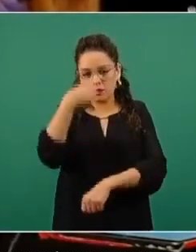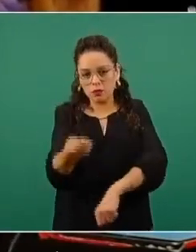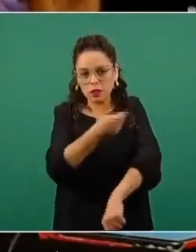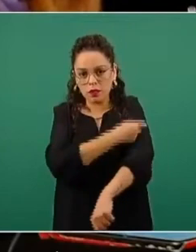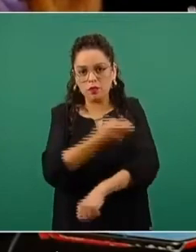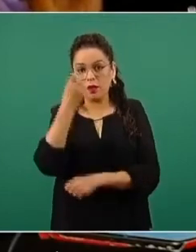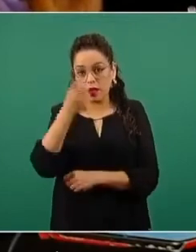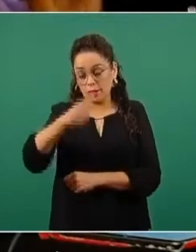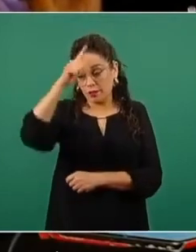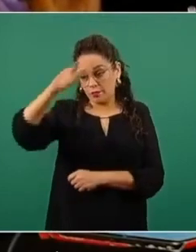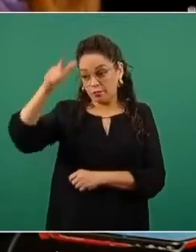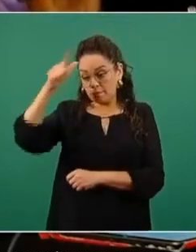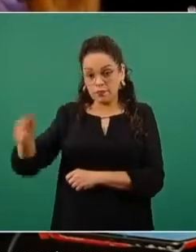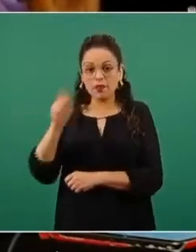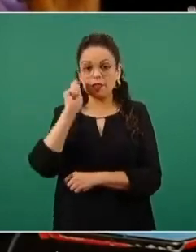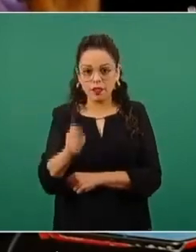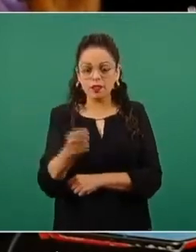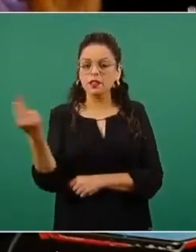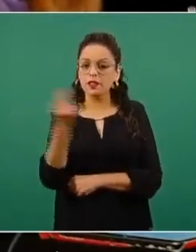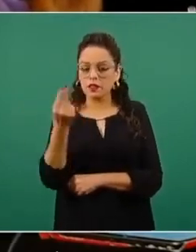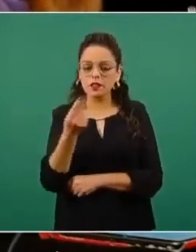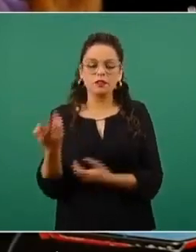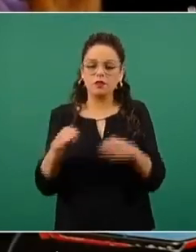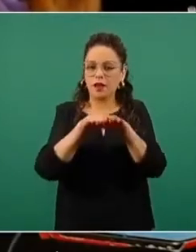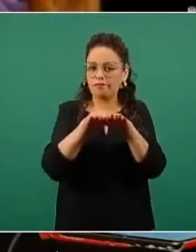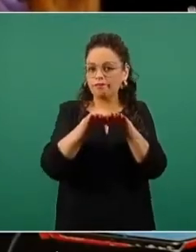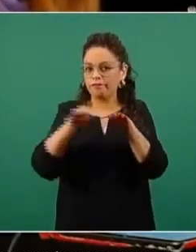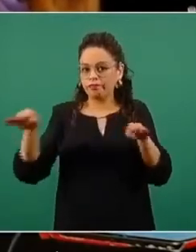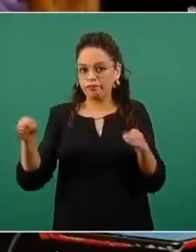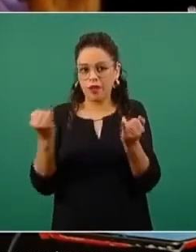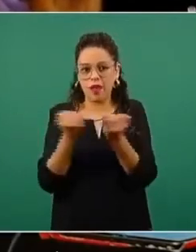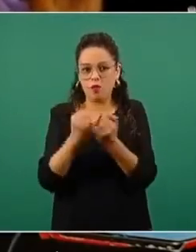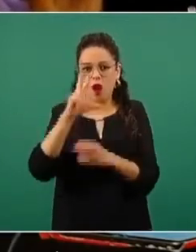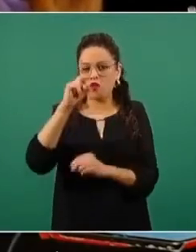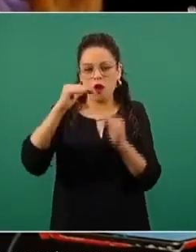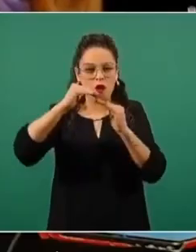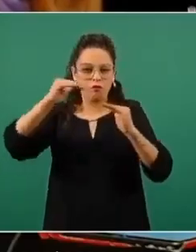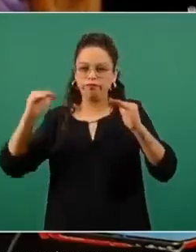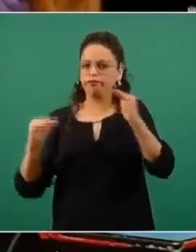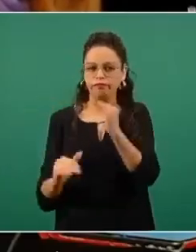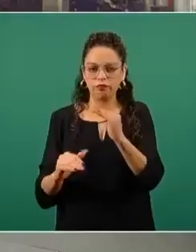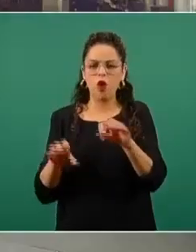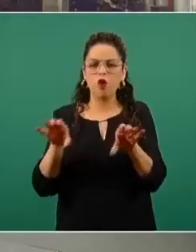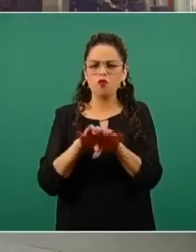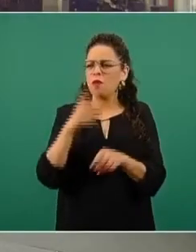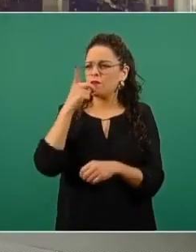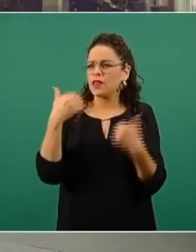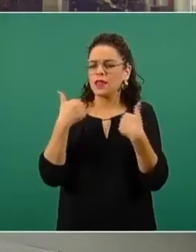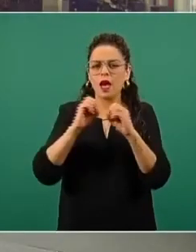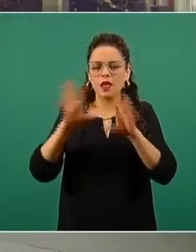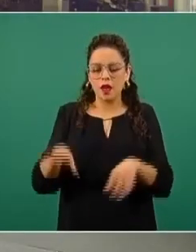de la equidad social, es decir, el campesino más humilde del país